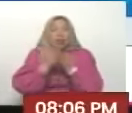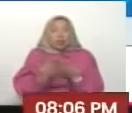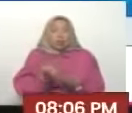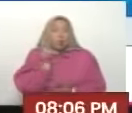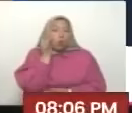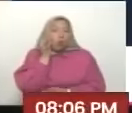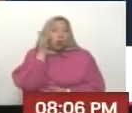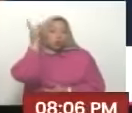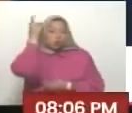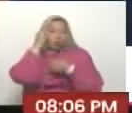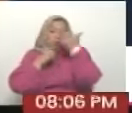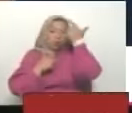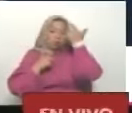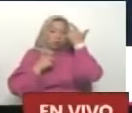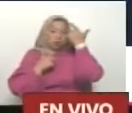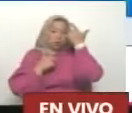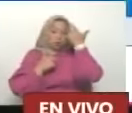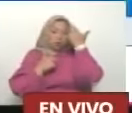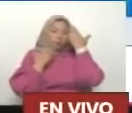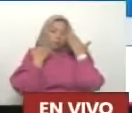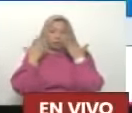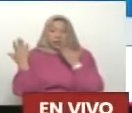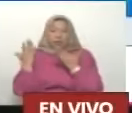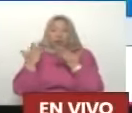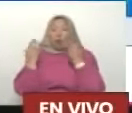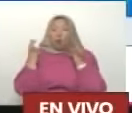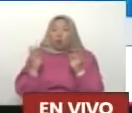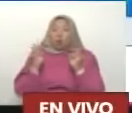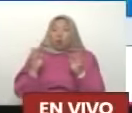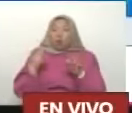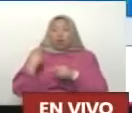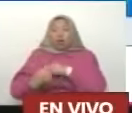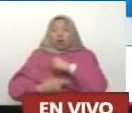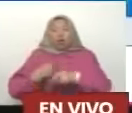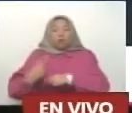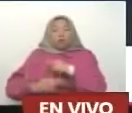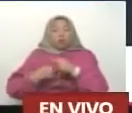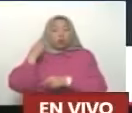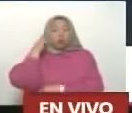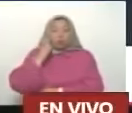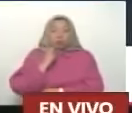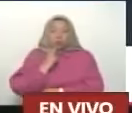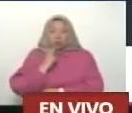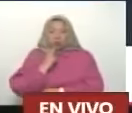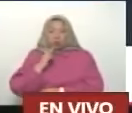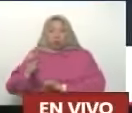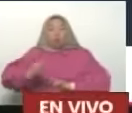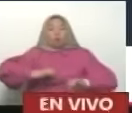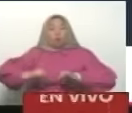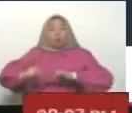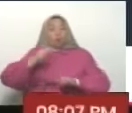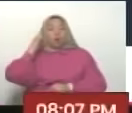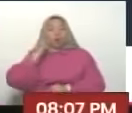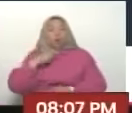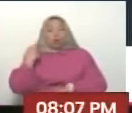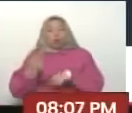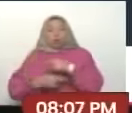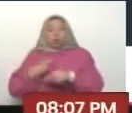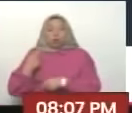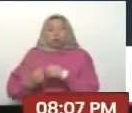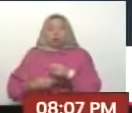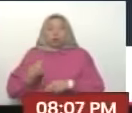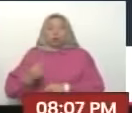El libro original De nuestra revolución bolivariana De nuestro movimiento Bolivariano revolucionario